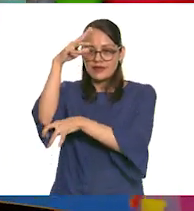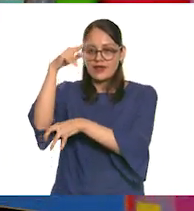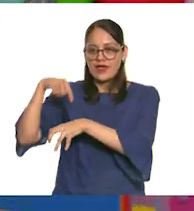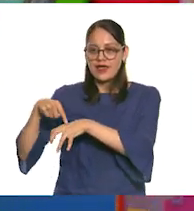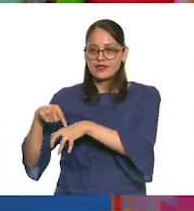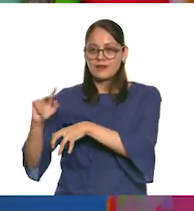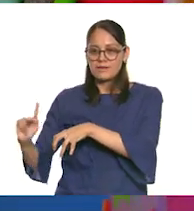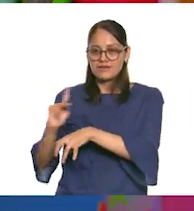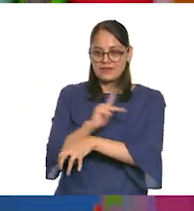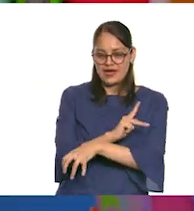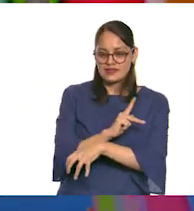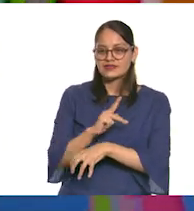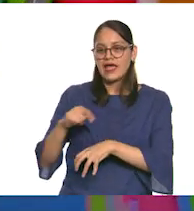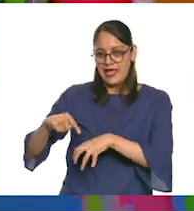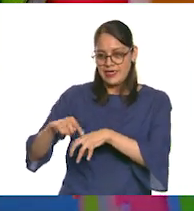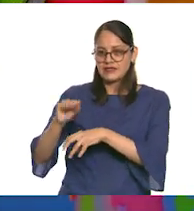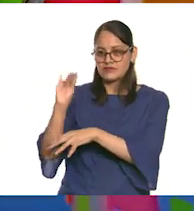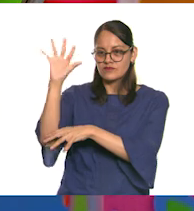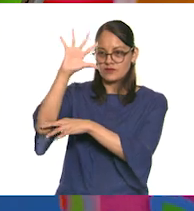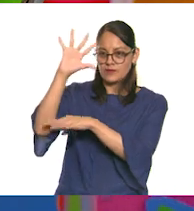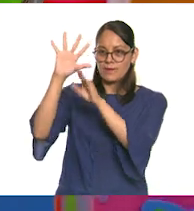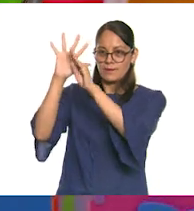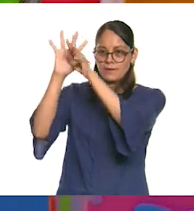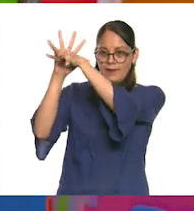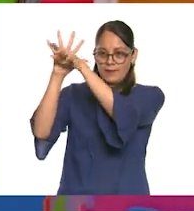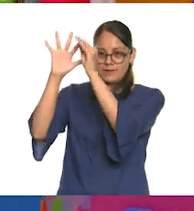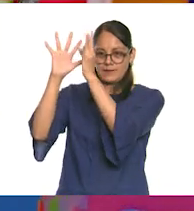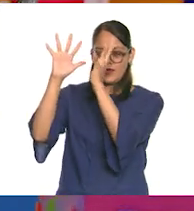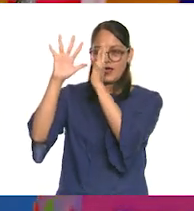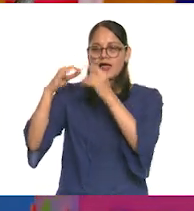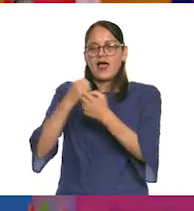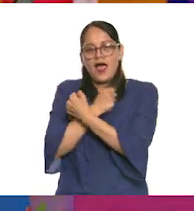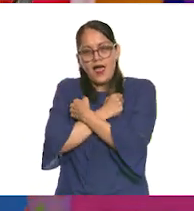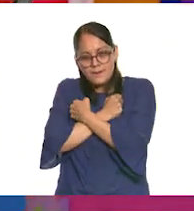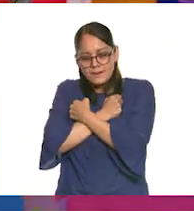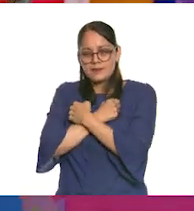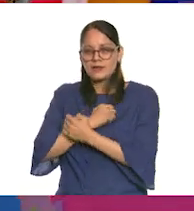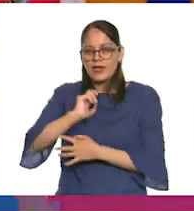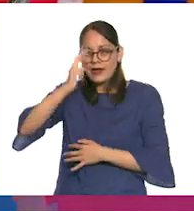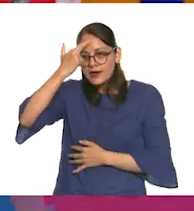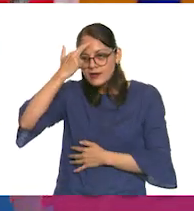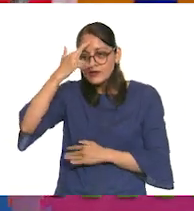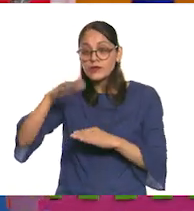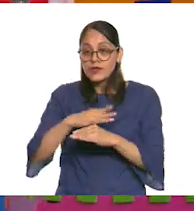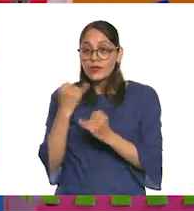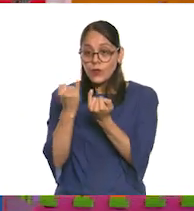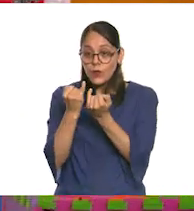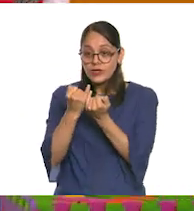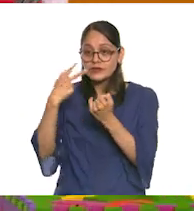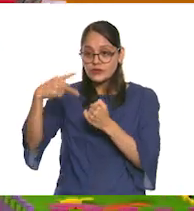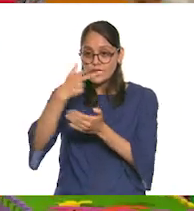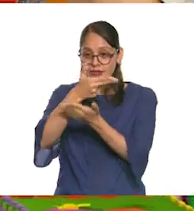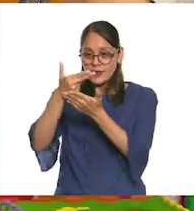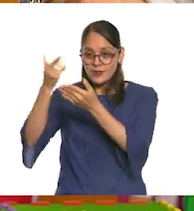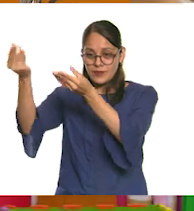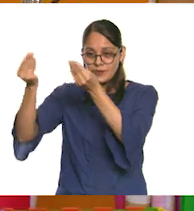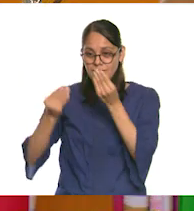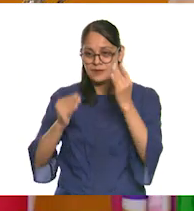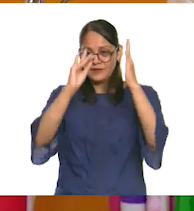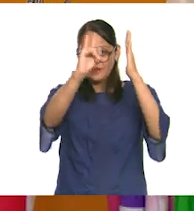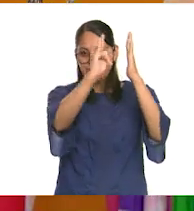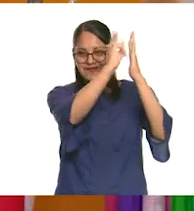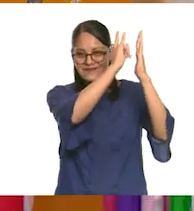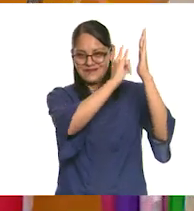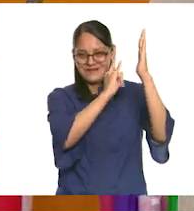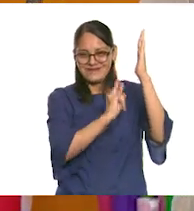desprenderán sus abrazos, sus recuerdos. Y por eso les pedimos los dibujos a los niños. Porque vamos a colocar ahorita en nuestro árbol, en nuestras ramas,